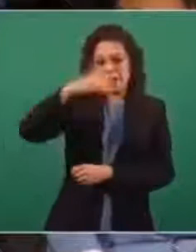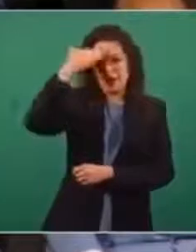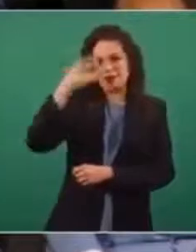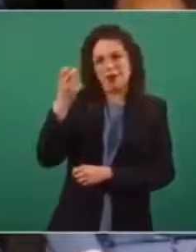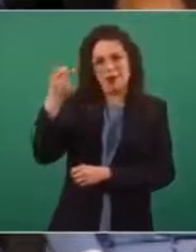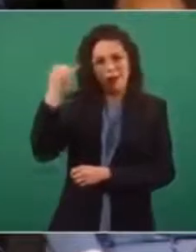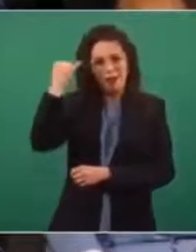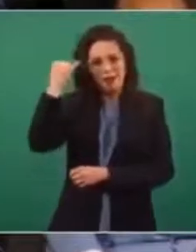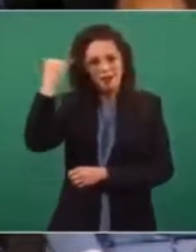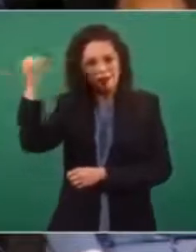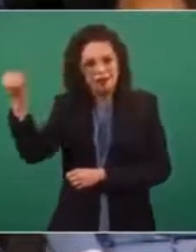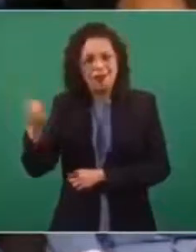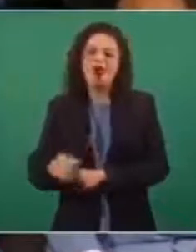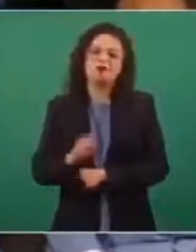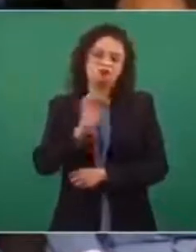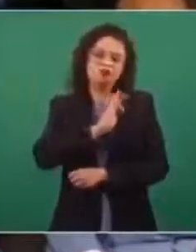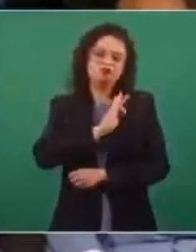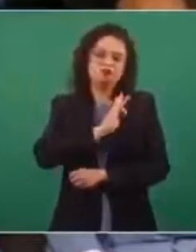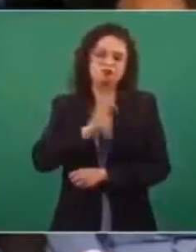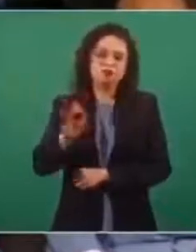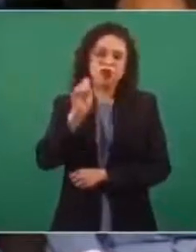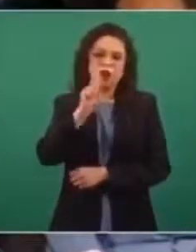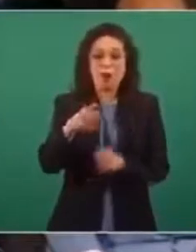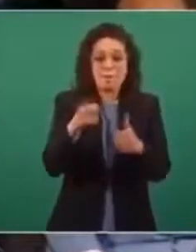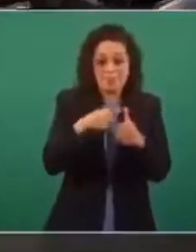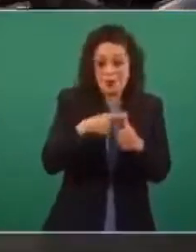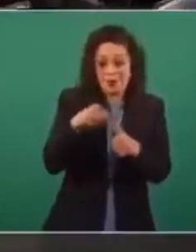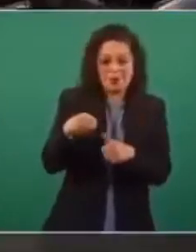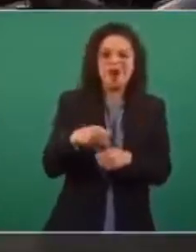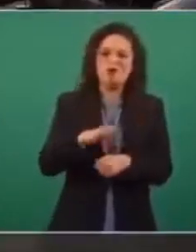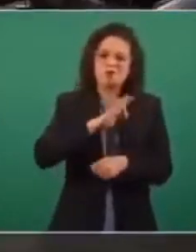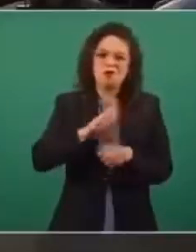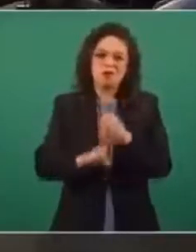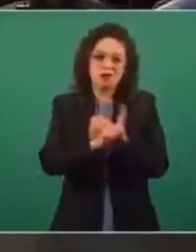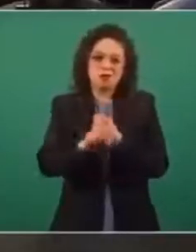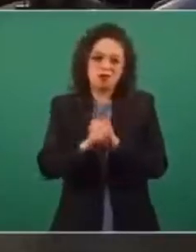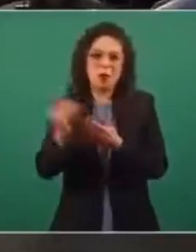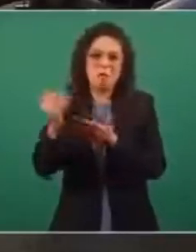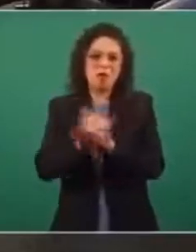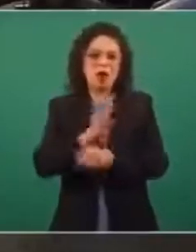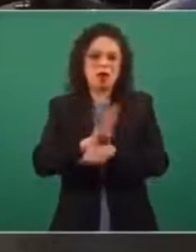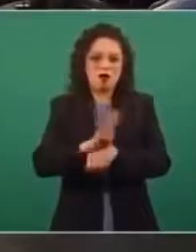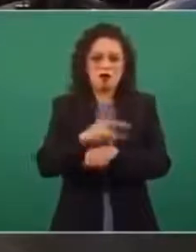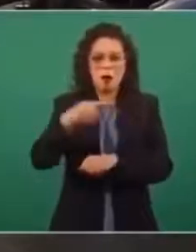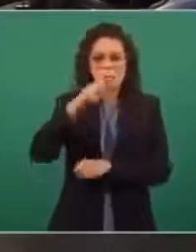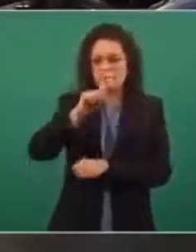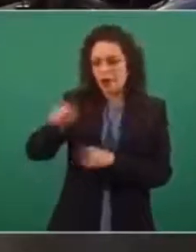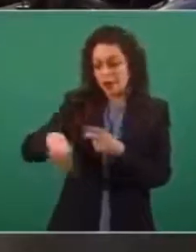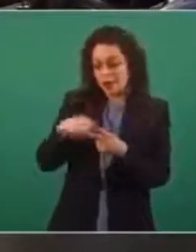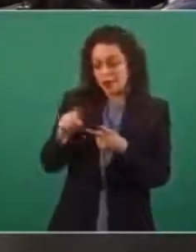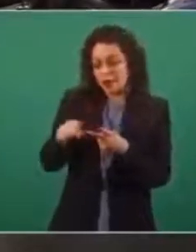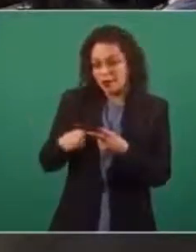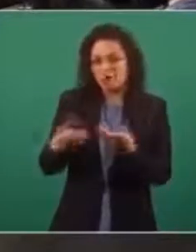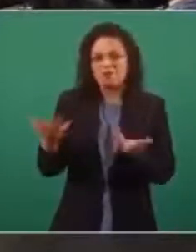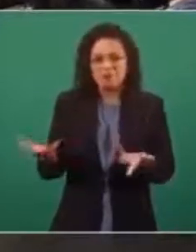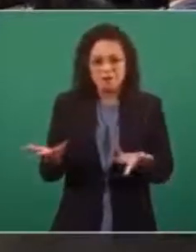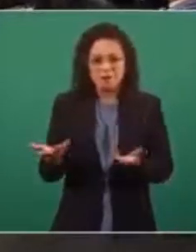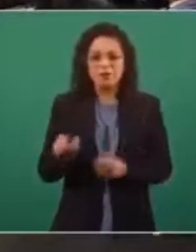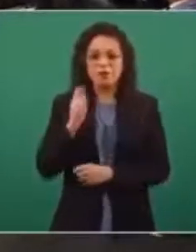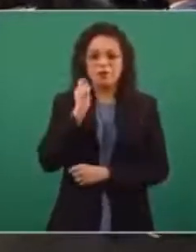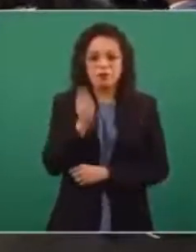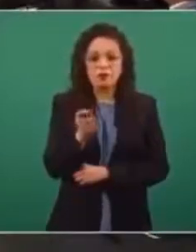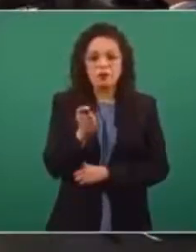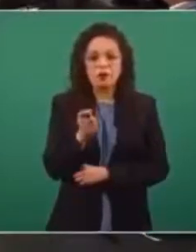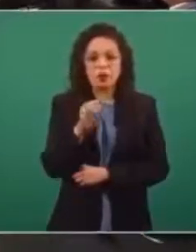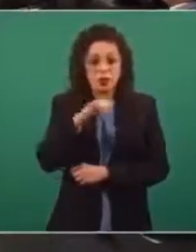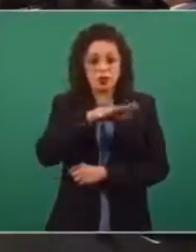traería más inconvenientes que beneficios, pero en relación a la segunda, ¿qué probabilidad existe de que se lleve